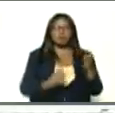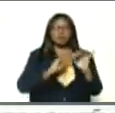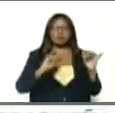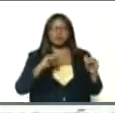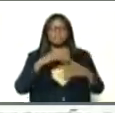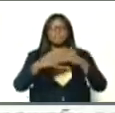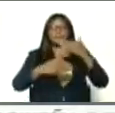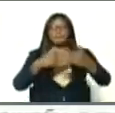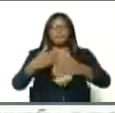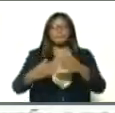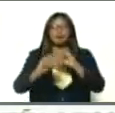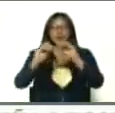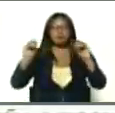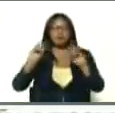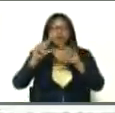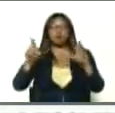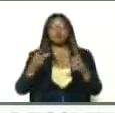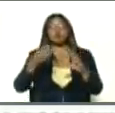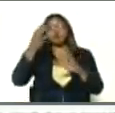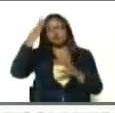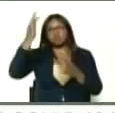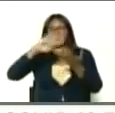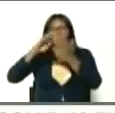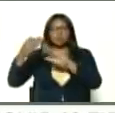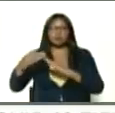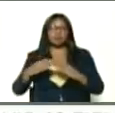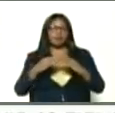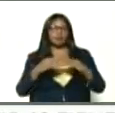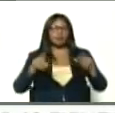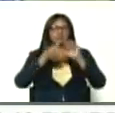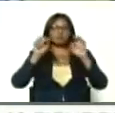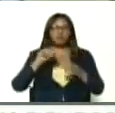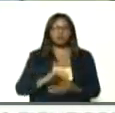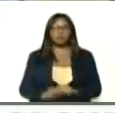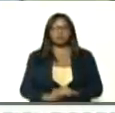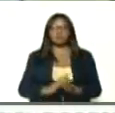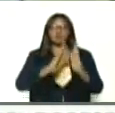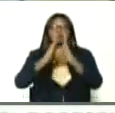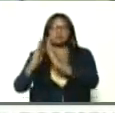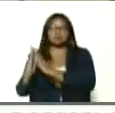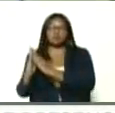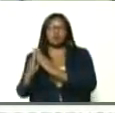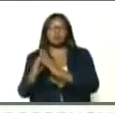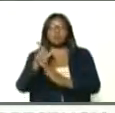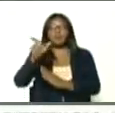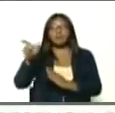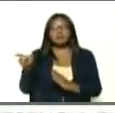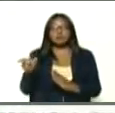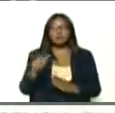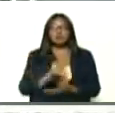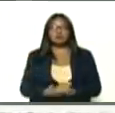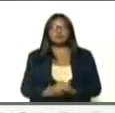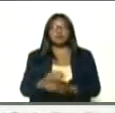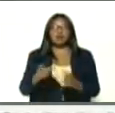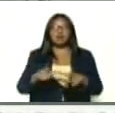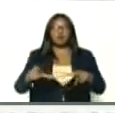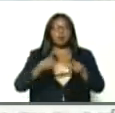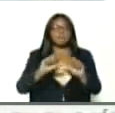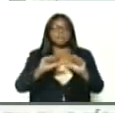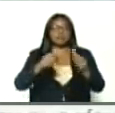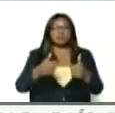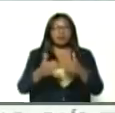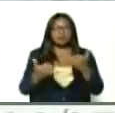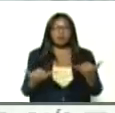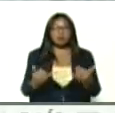anda rodando, presidente, los consejos comunales, por las comunas, organizaciones vecinales, hay ya sectores, han tomado, iniciativa,